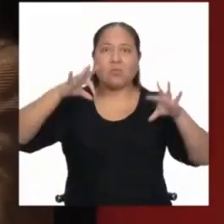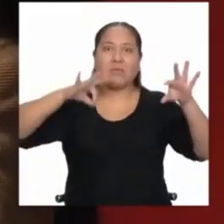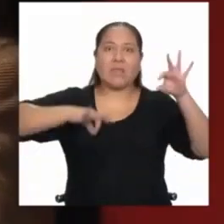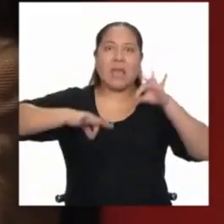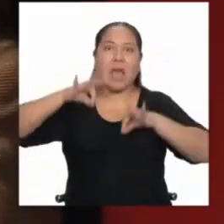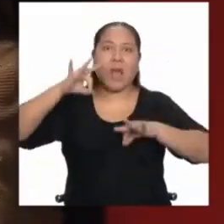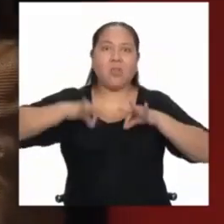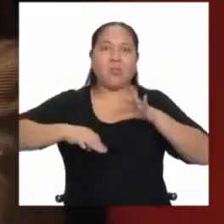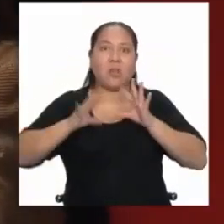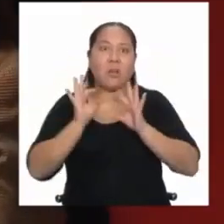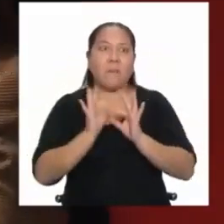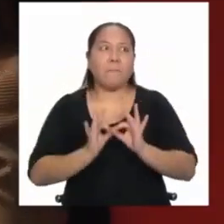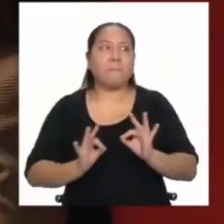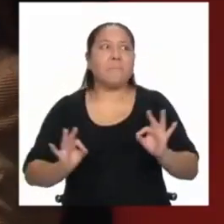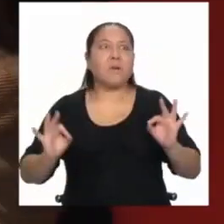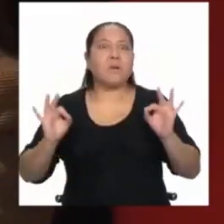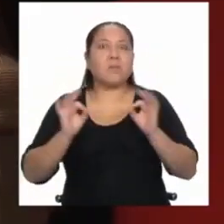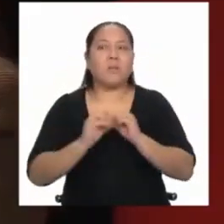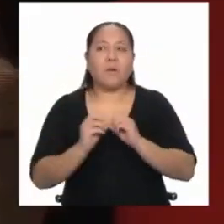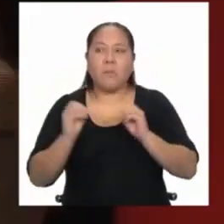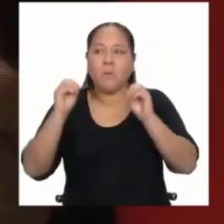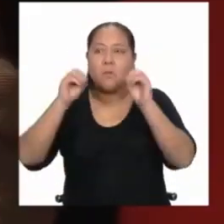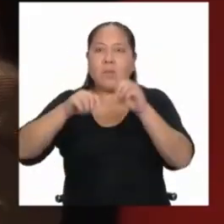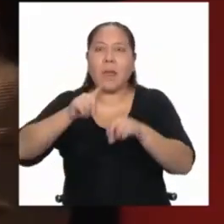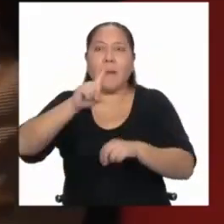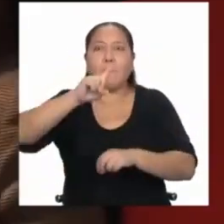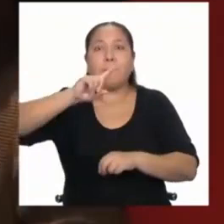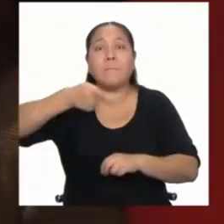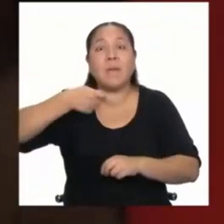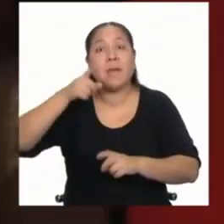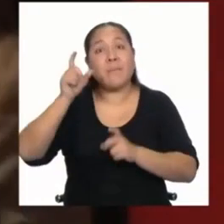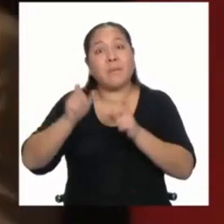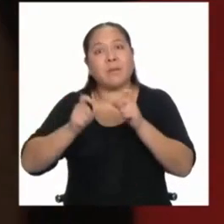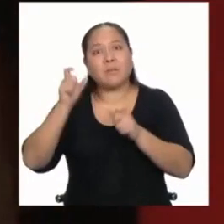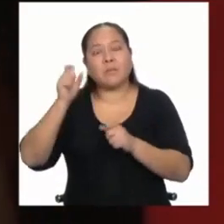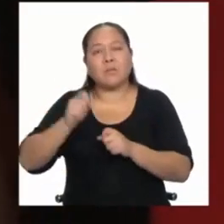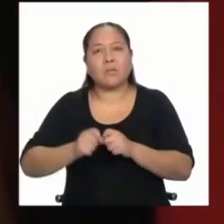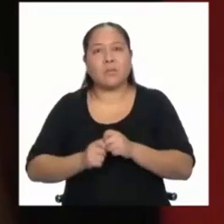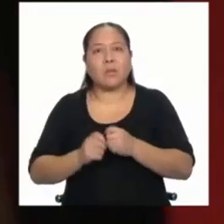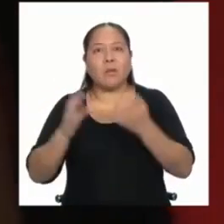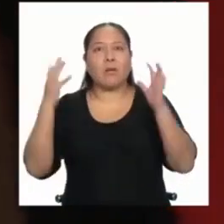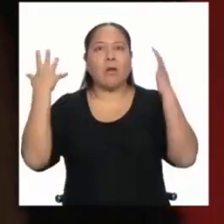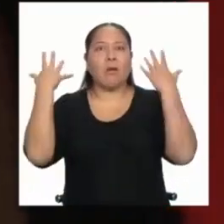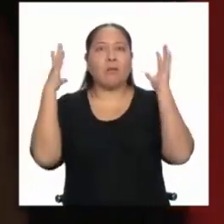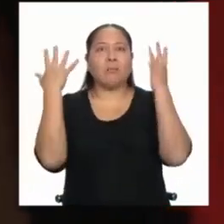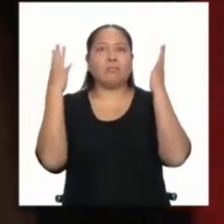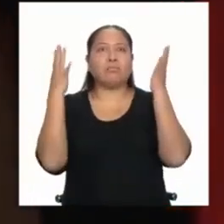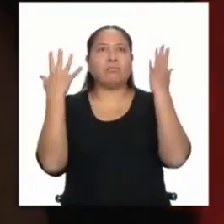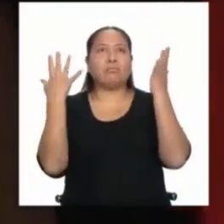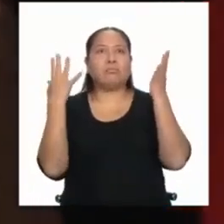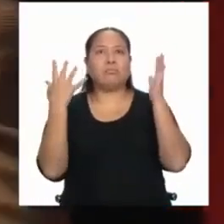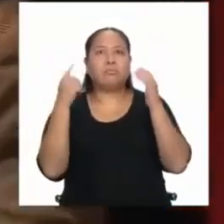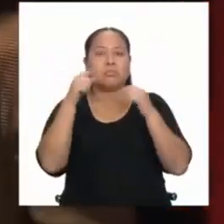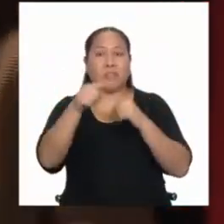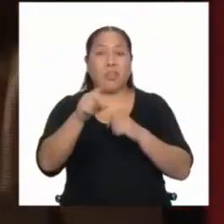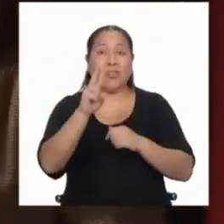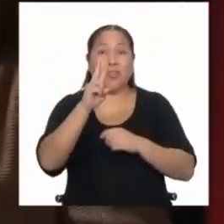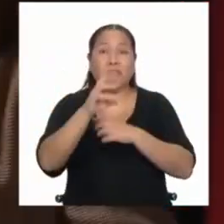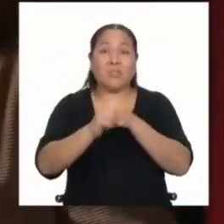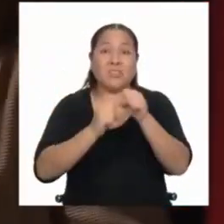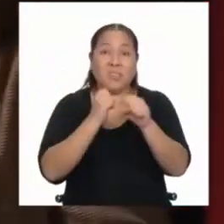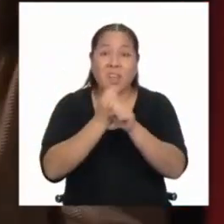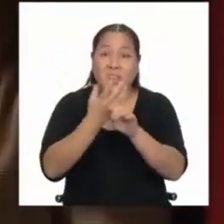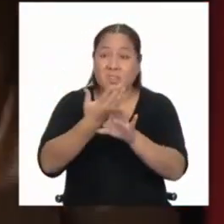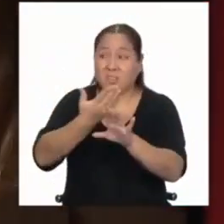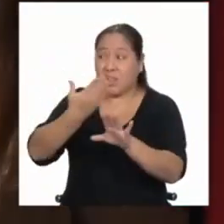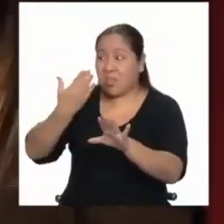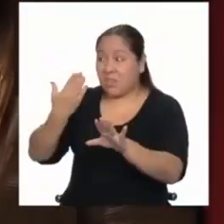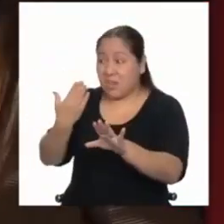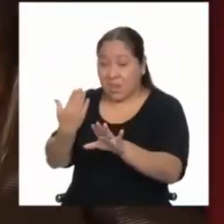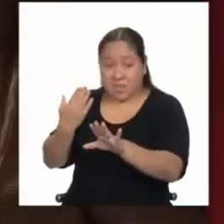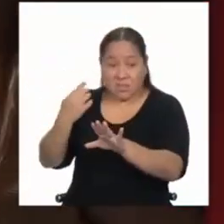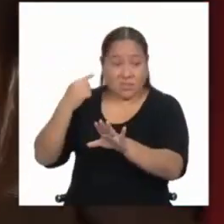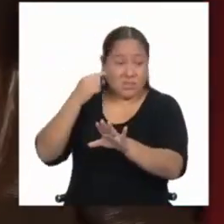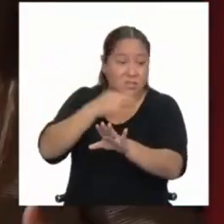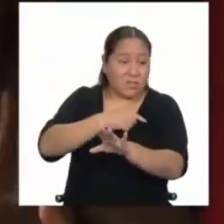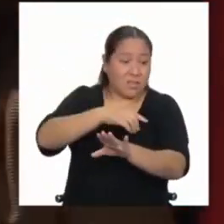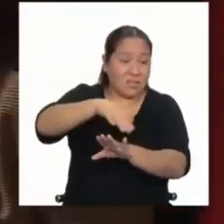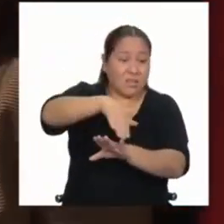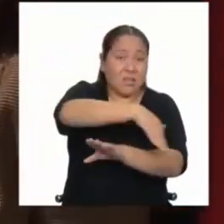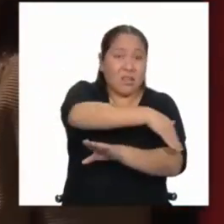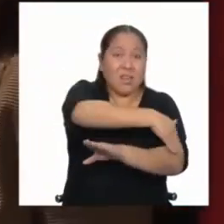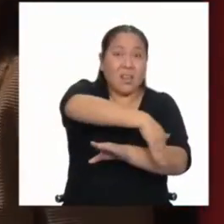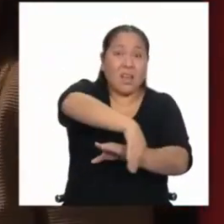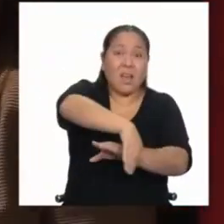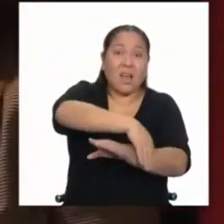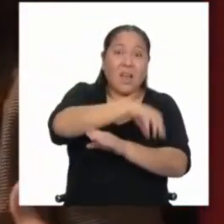primer nivel, tener a mil personas ovacionando a estos chicos que dos años antes habían estado en un semáforo, y dos años después simplemente